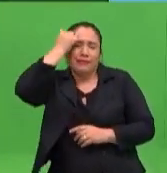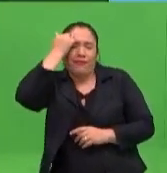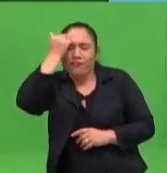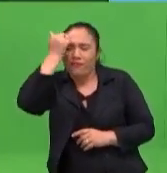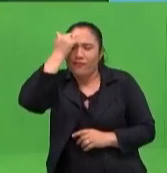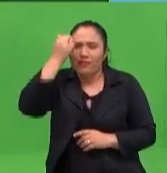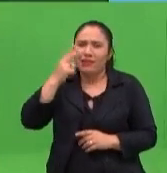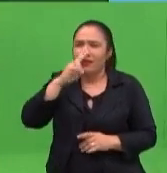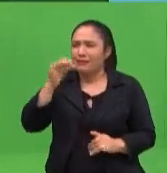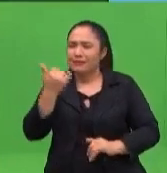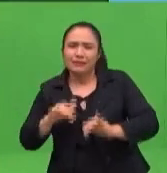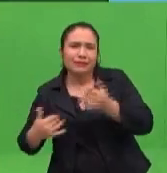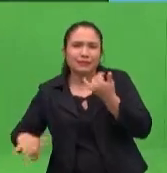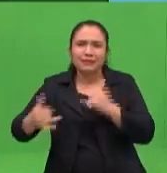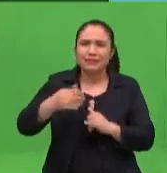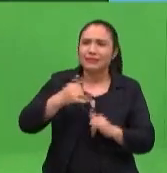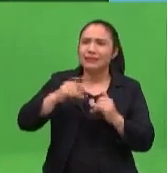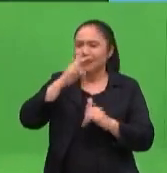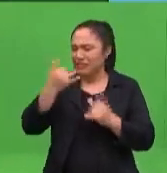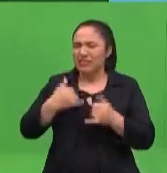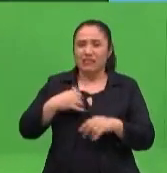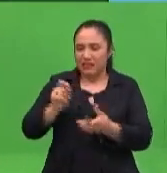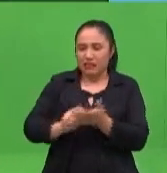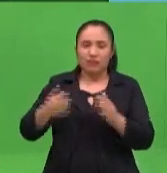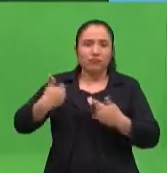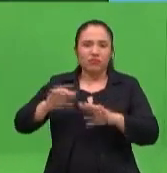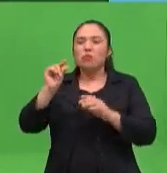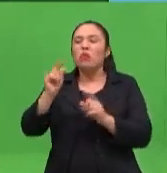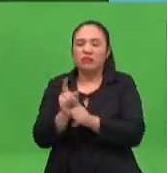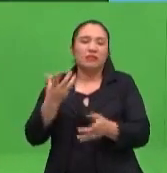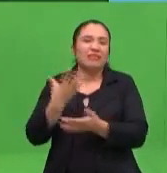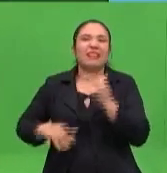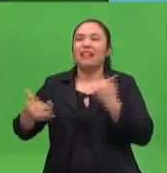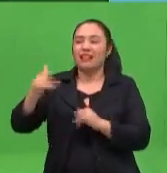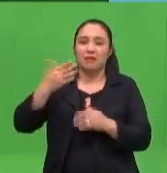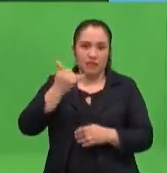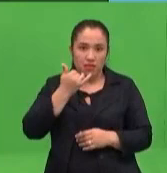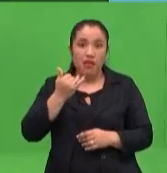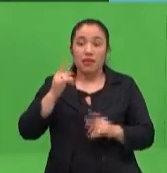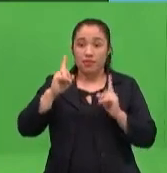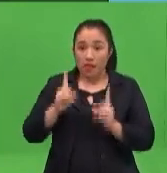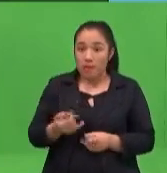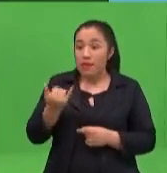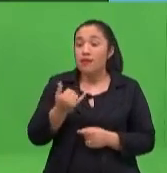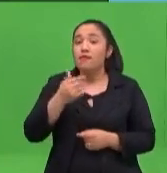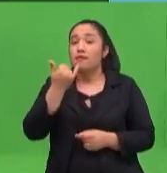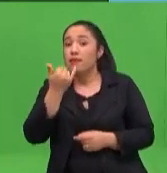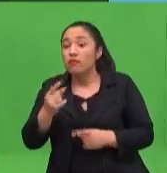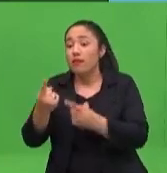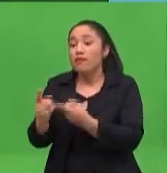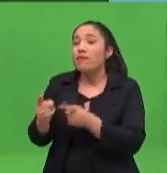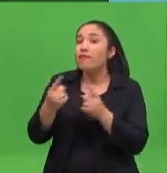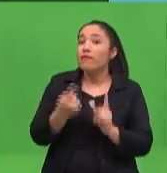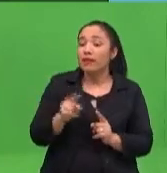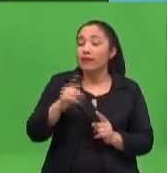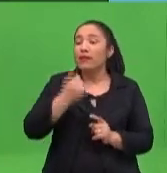que le gusta más bien estar quieto, dibujando, mirando los cuentitos, ¿verdad?